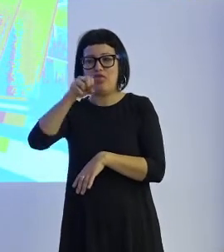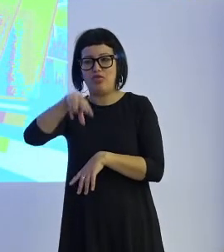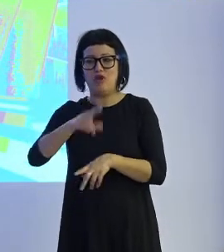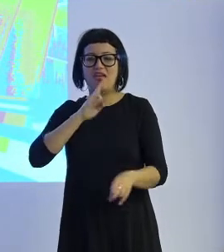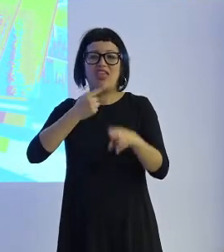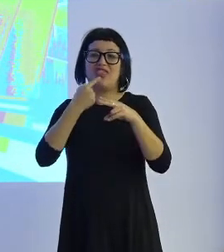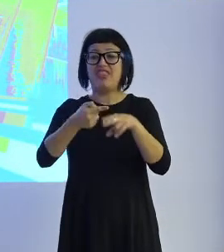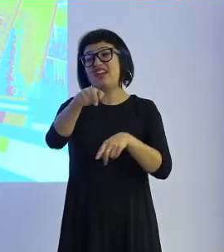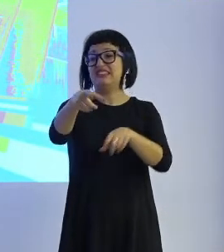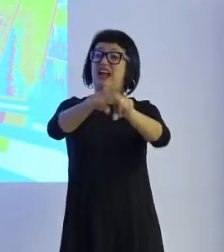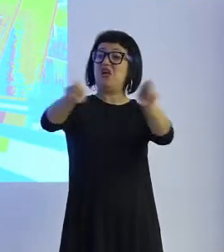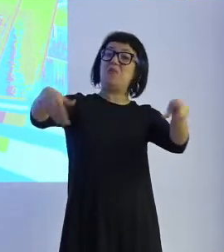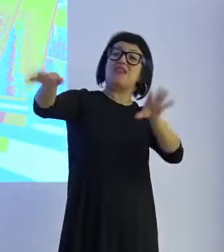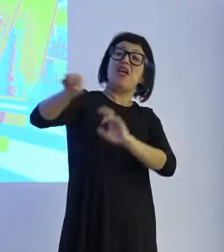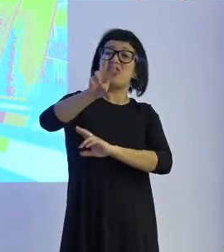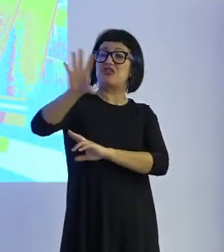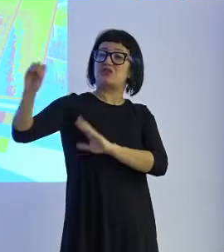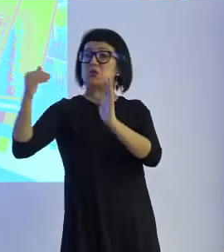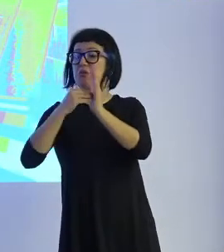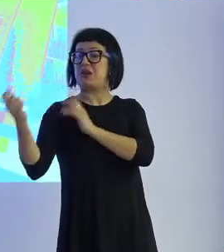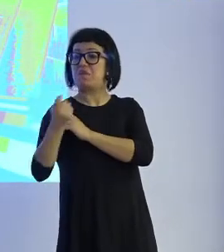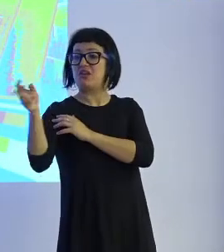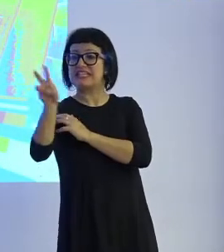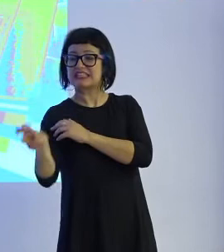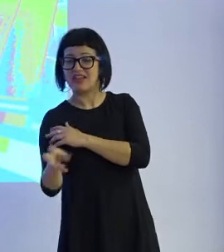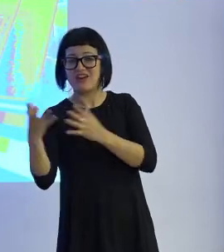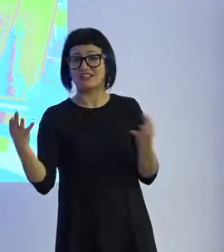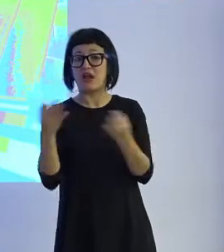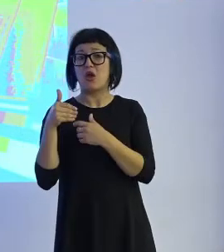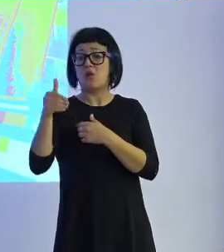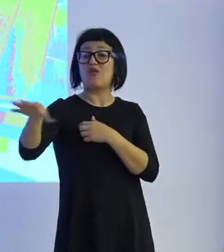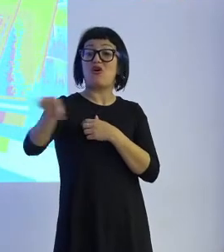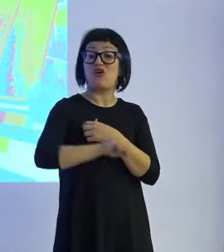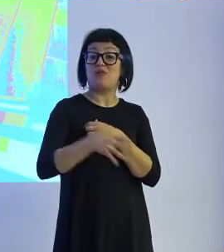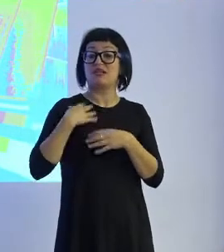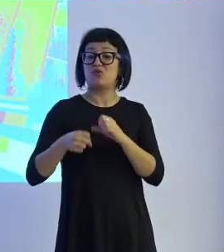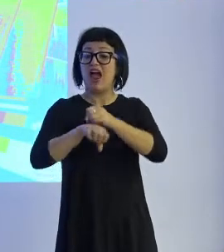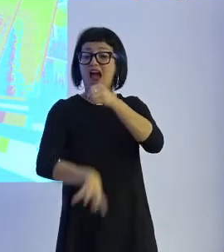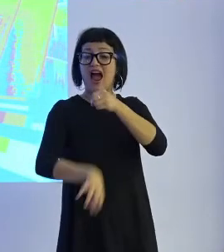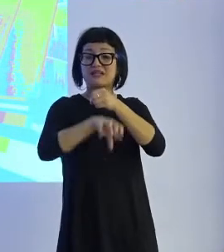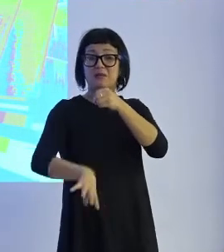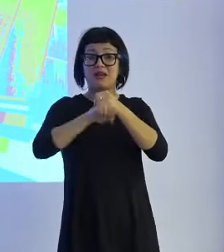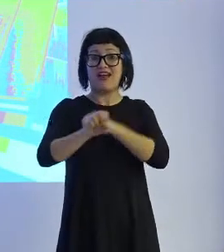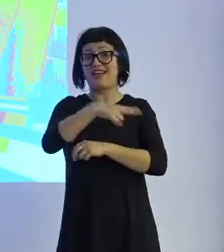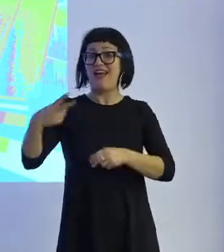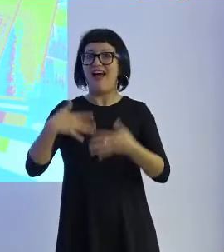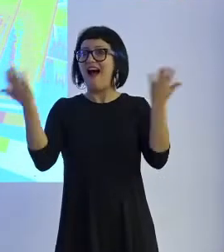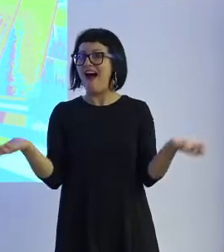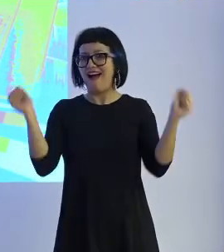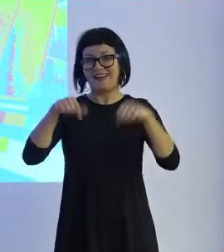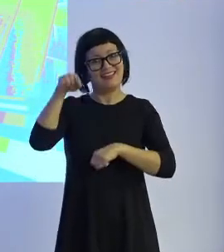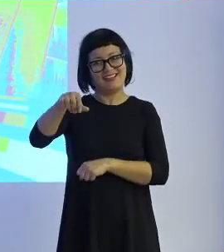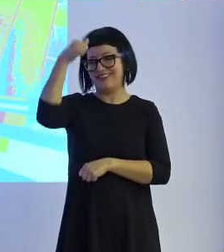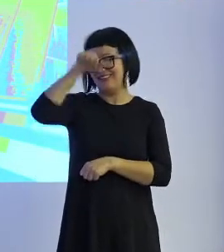a ella como esa compañía de 250.000 millones de dólares que cuando compras una aspiradora reacciona en plan ¡Ay, este tío